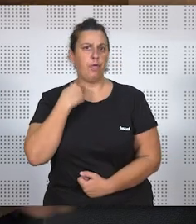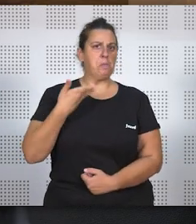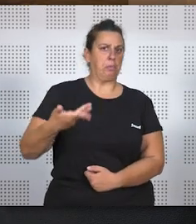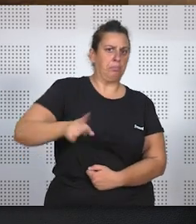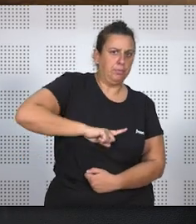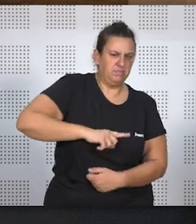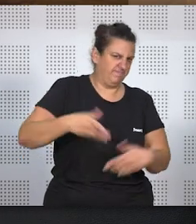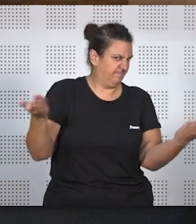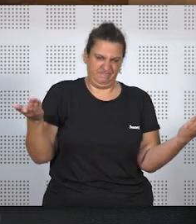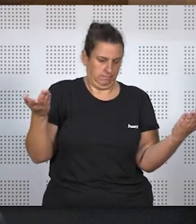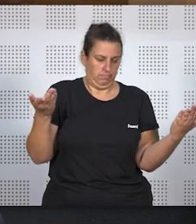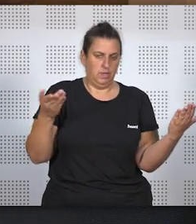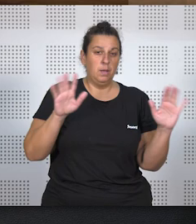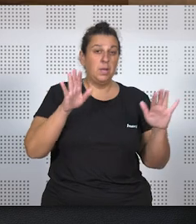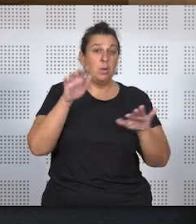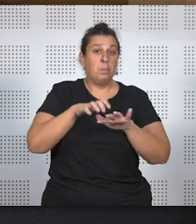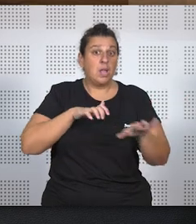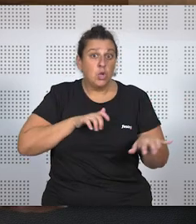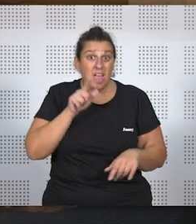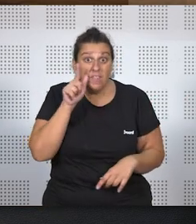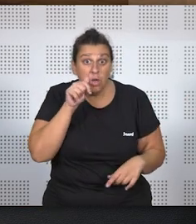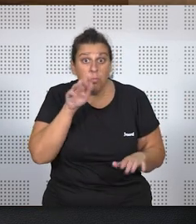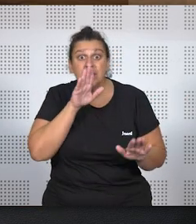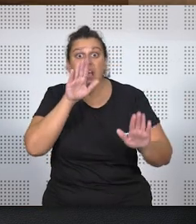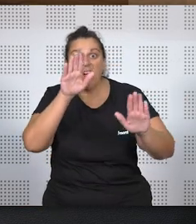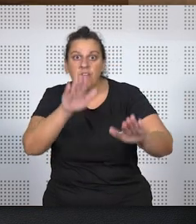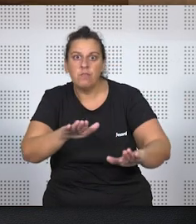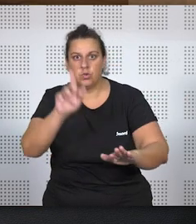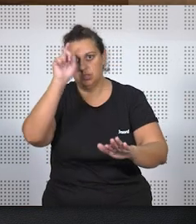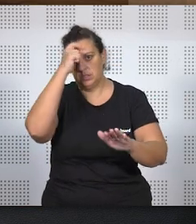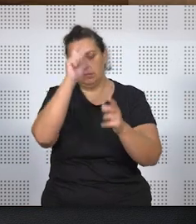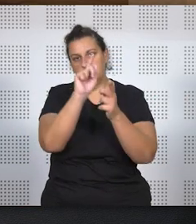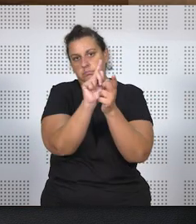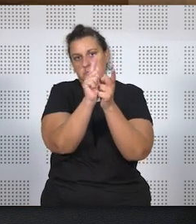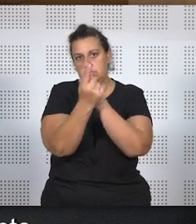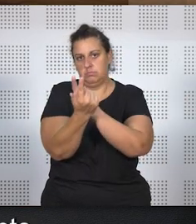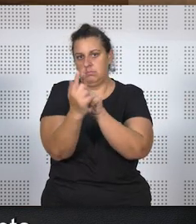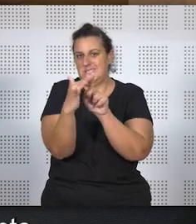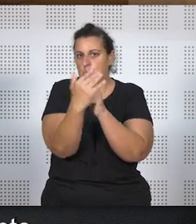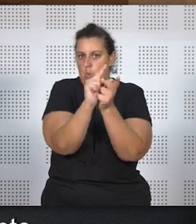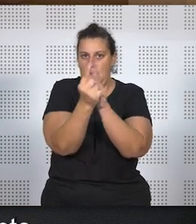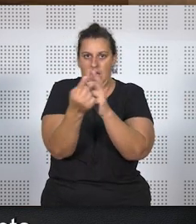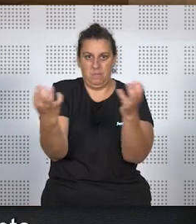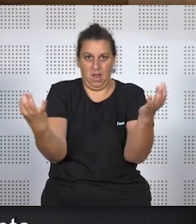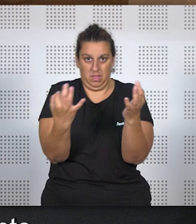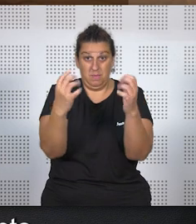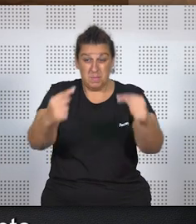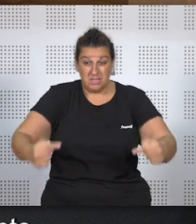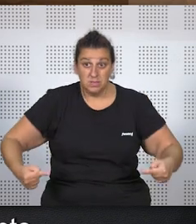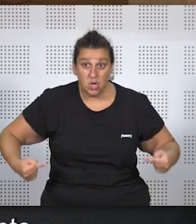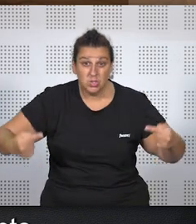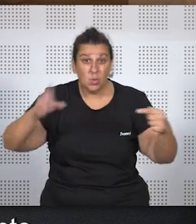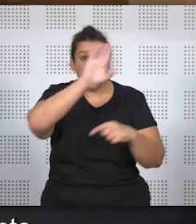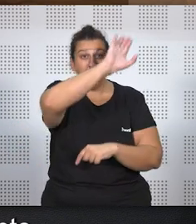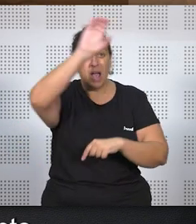están desautorizando, pero la mayoría está a favor de que eso tiene que cambiar. La trascendencia también es internacional,